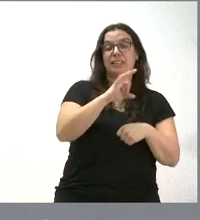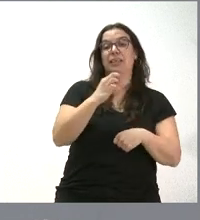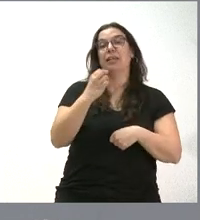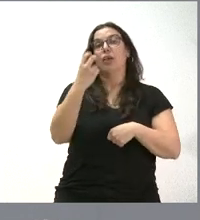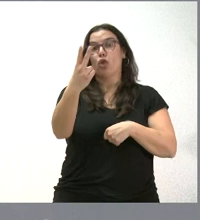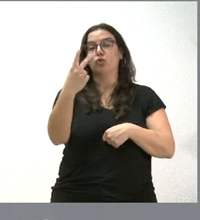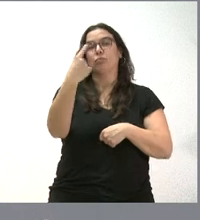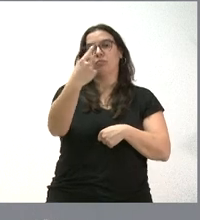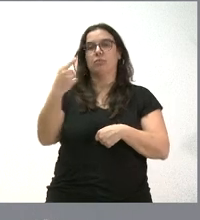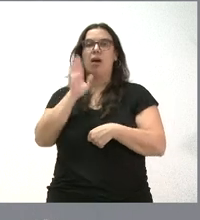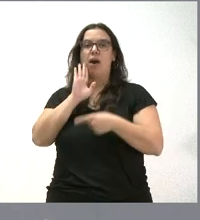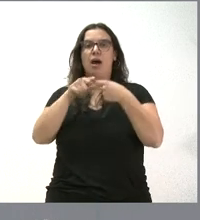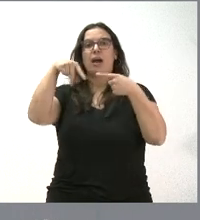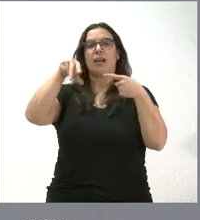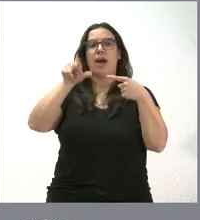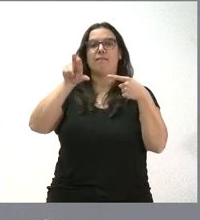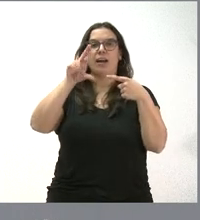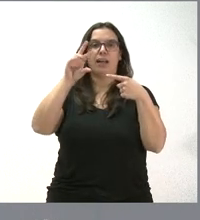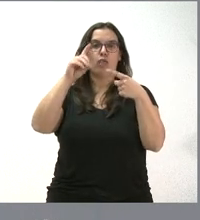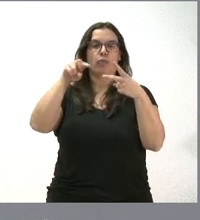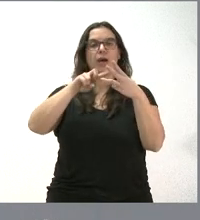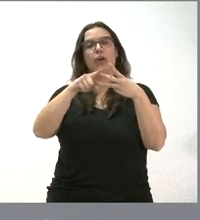comarcas de Nava Redonda, De Gredos y El Tiemblo.